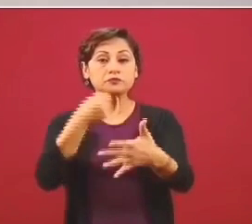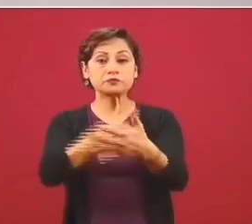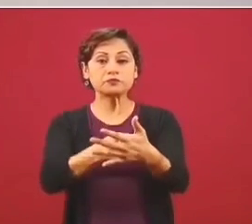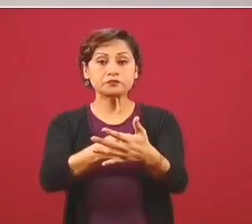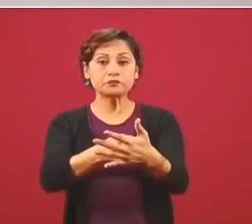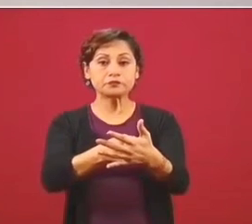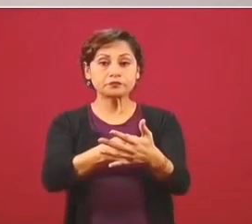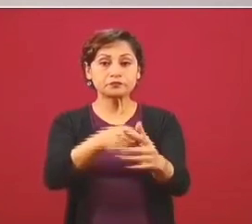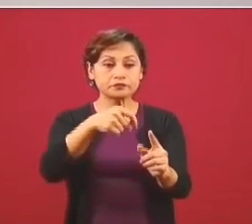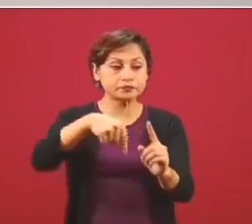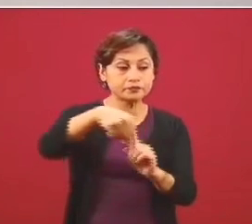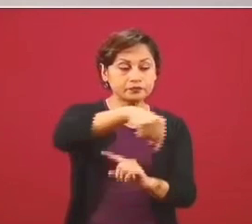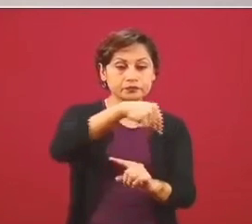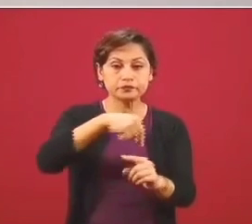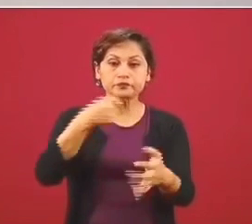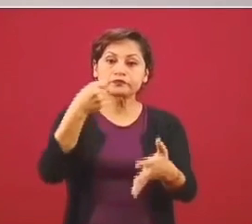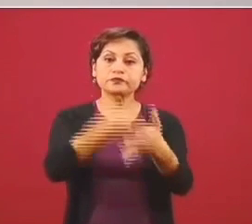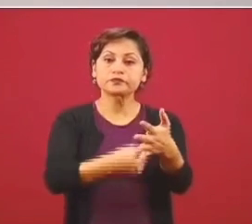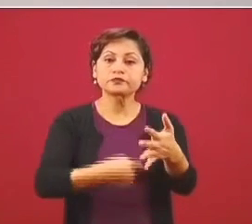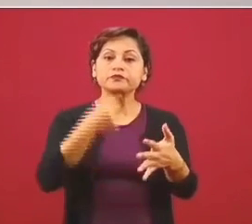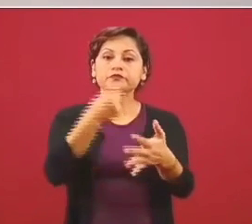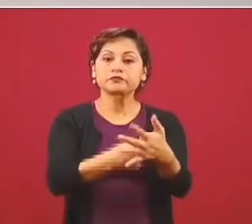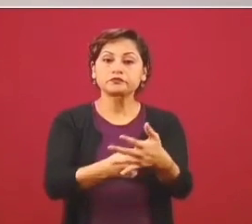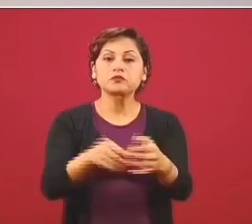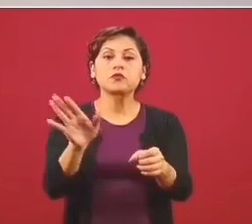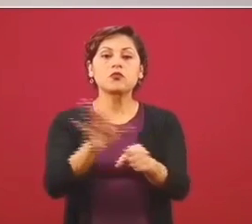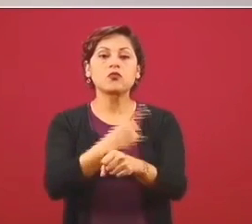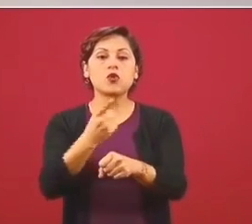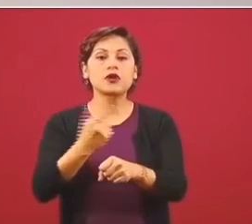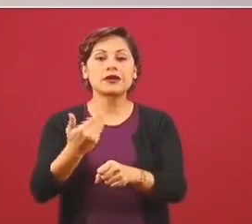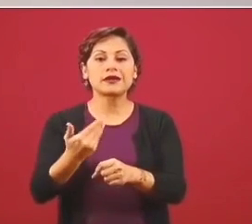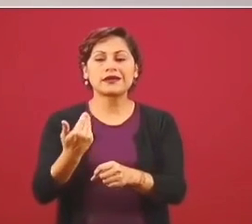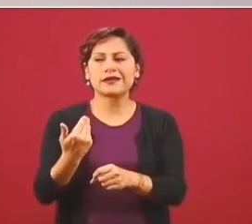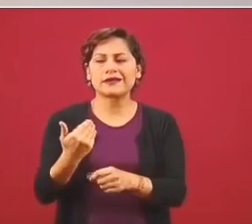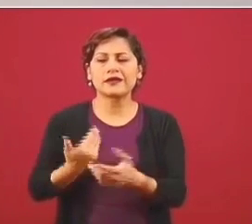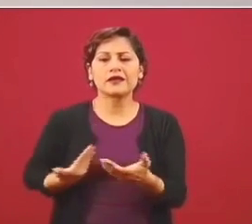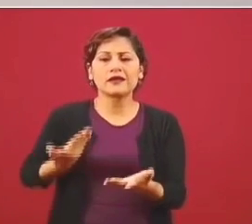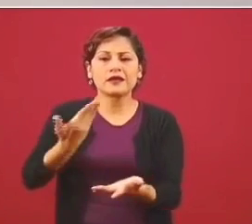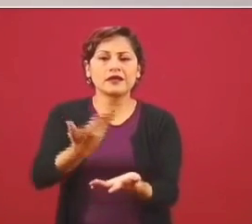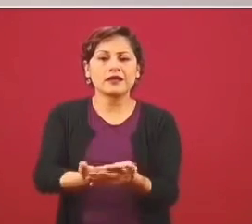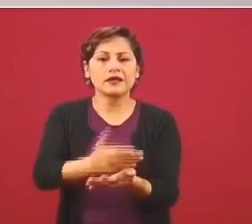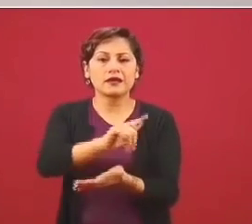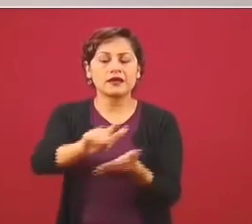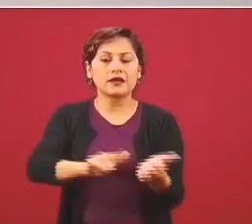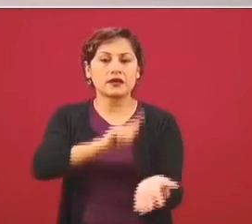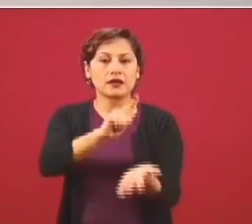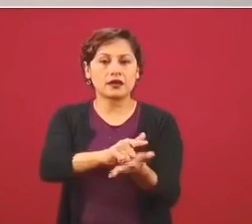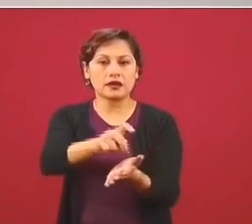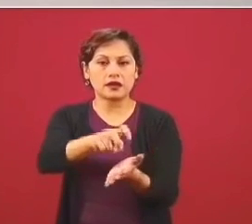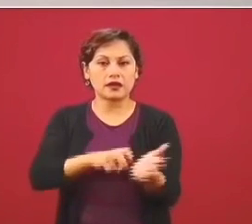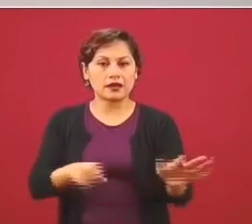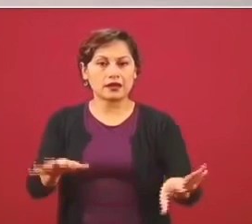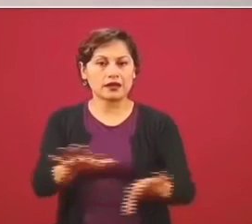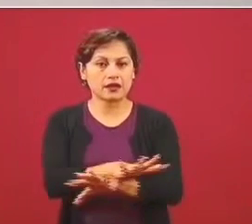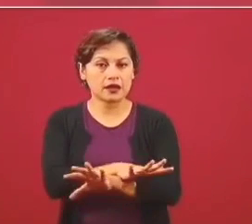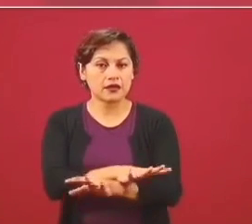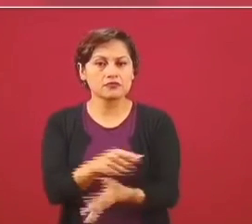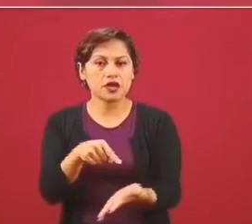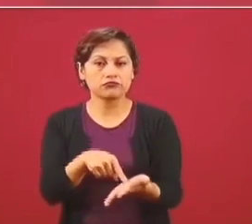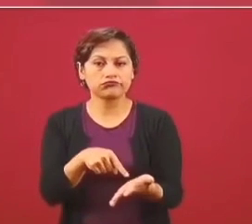se había presentado una iniciativa de ley que está